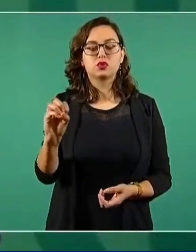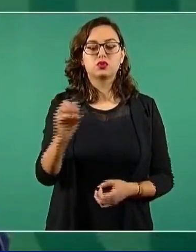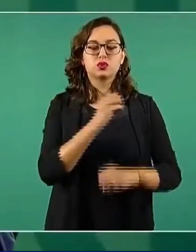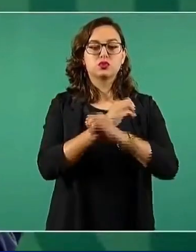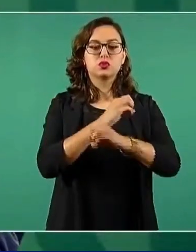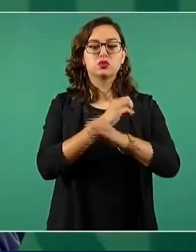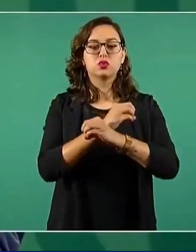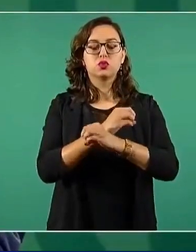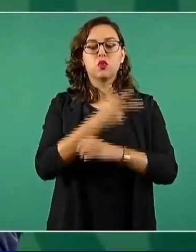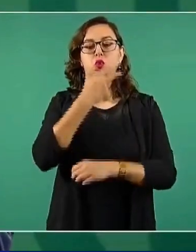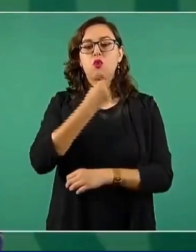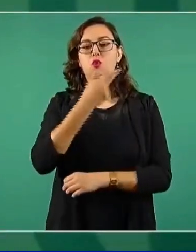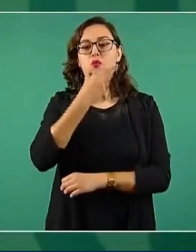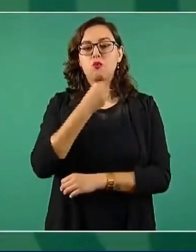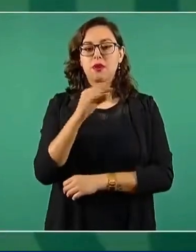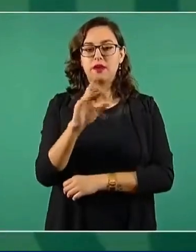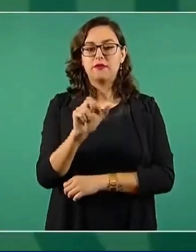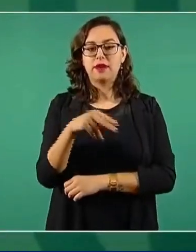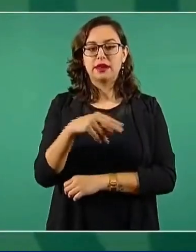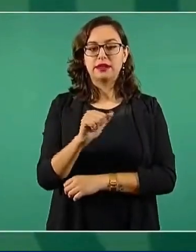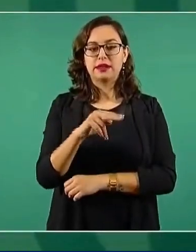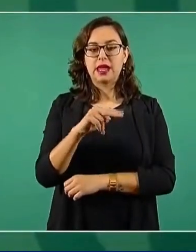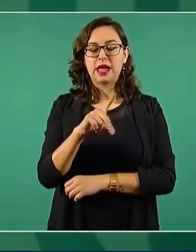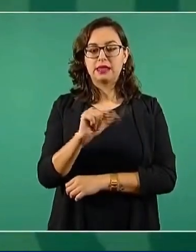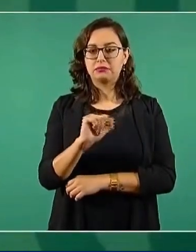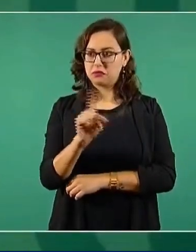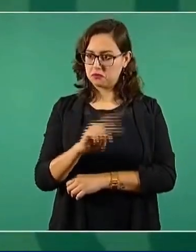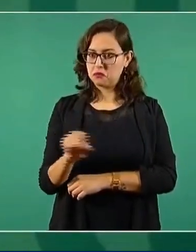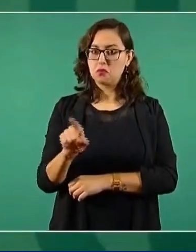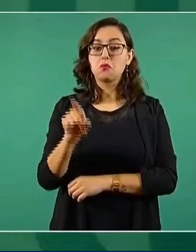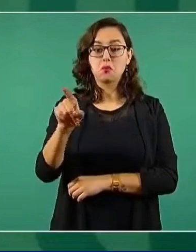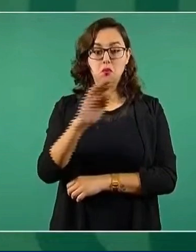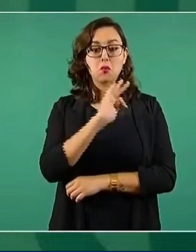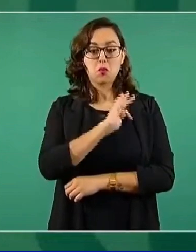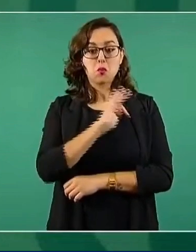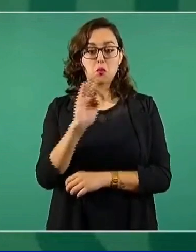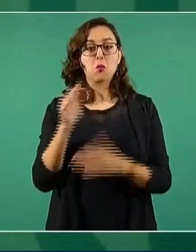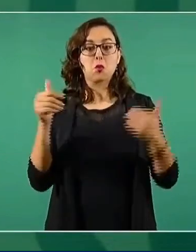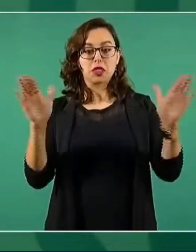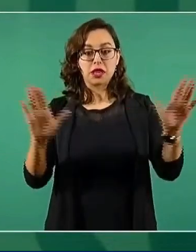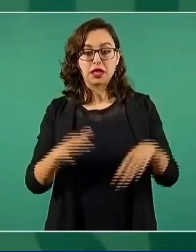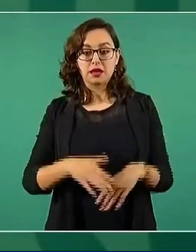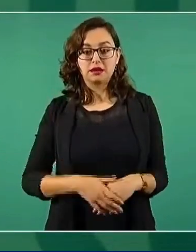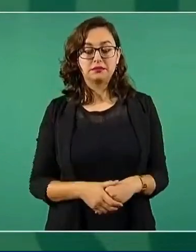Fernández. Ese podría ser. Que ya Claudio ya no dio.